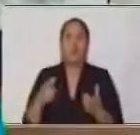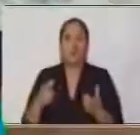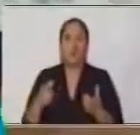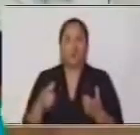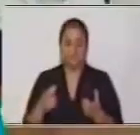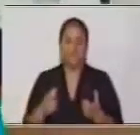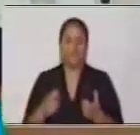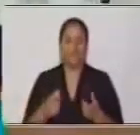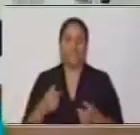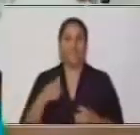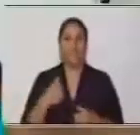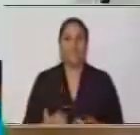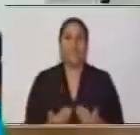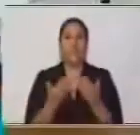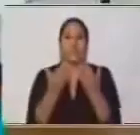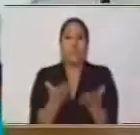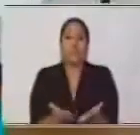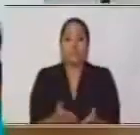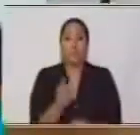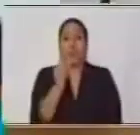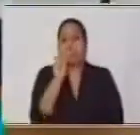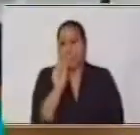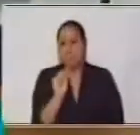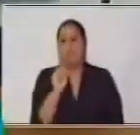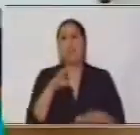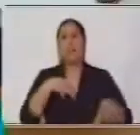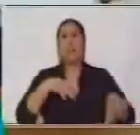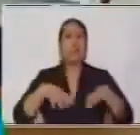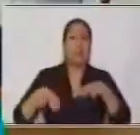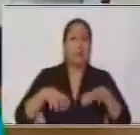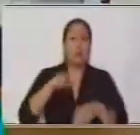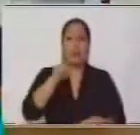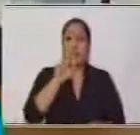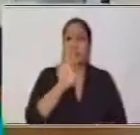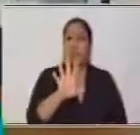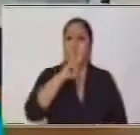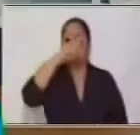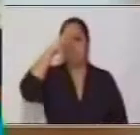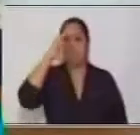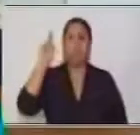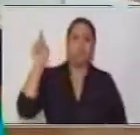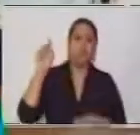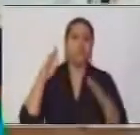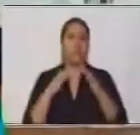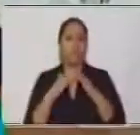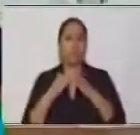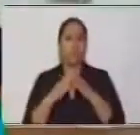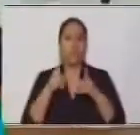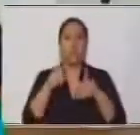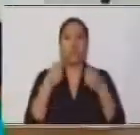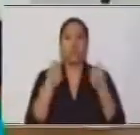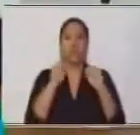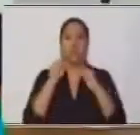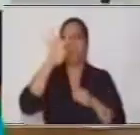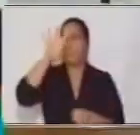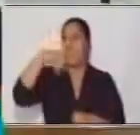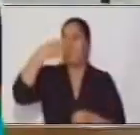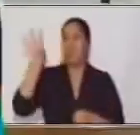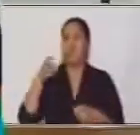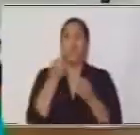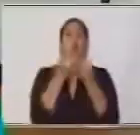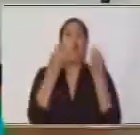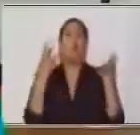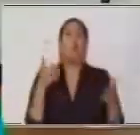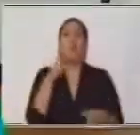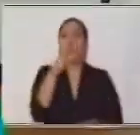dejar una pequeña actividad para que trabajes en casa. Elabora tú tu propia tabla de proporcionalidad con los valores que tú quieras